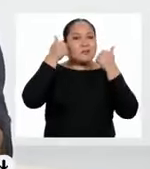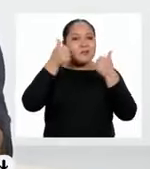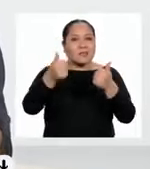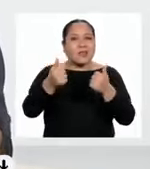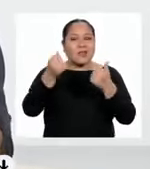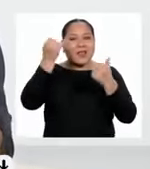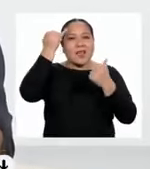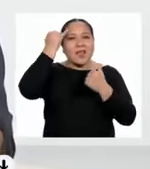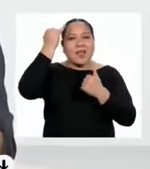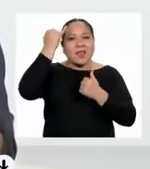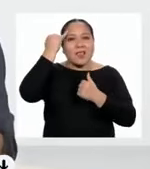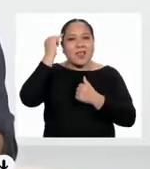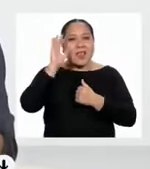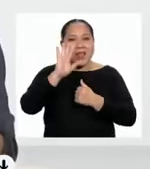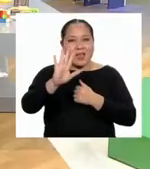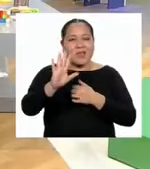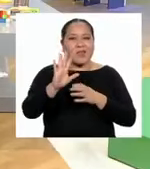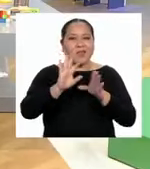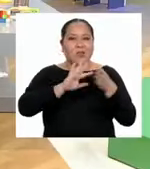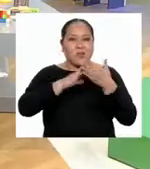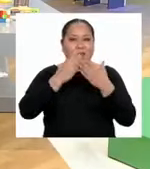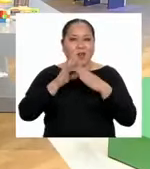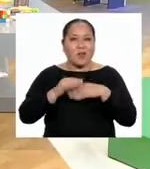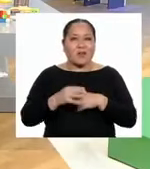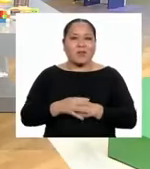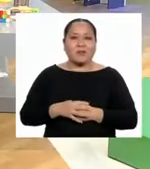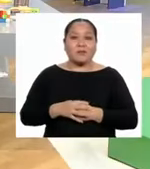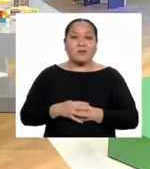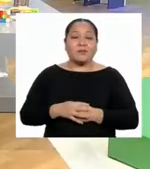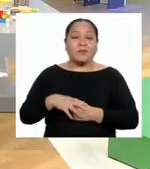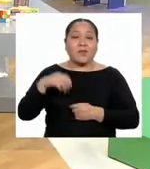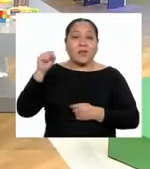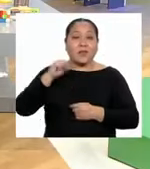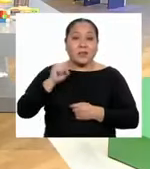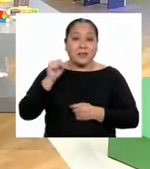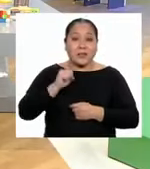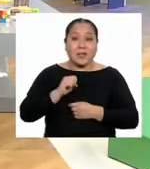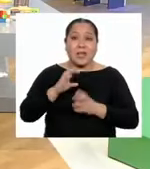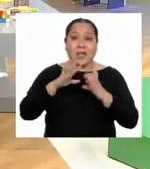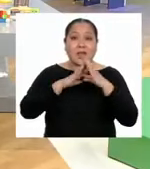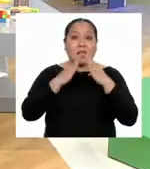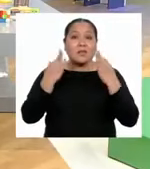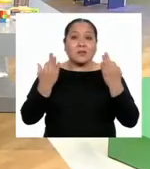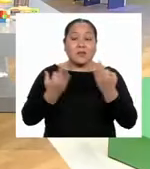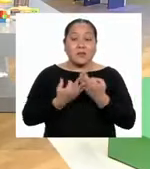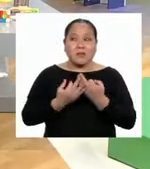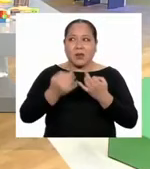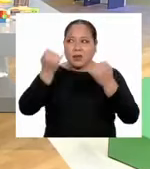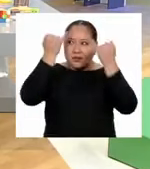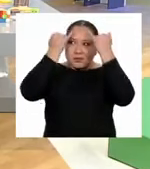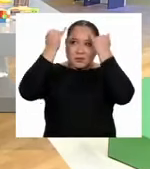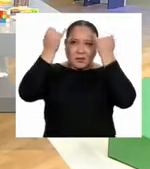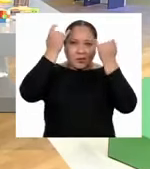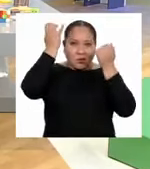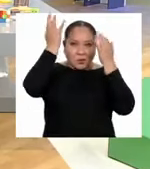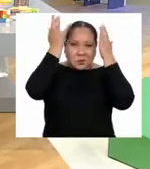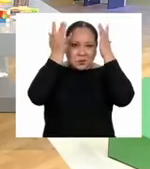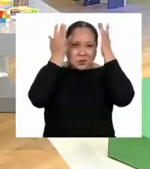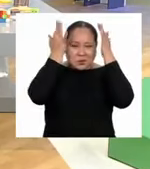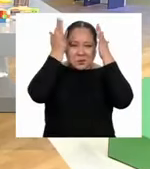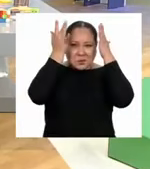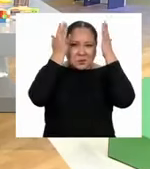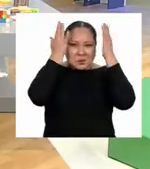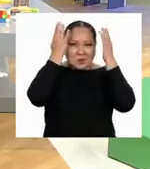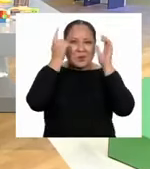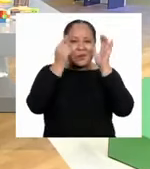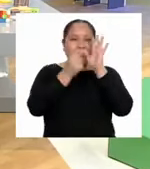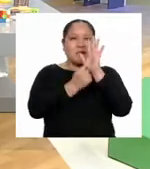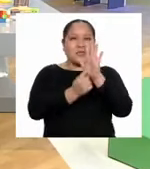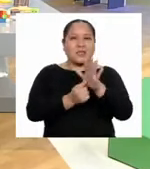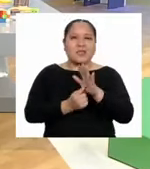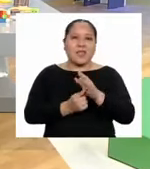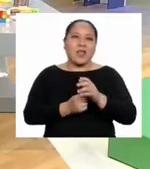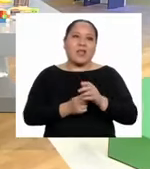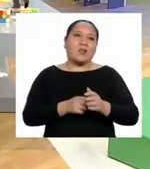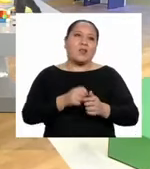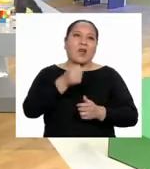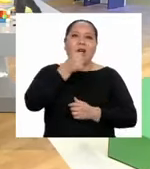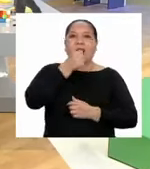la que tuvieron en tu barrio! Sí, las familias han sido muy creativas. Han presentado desde karaoke,